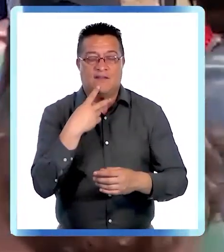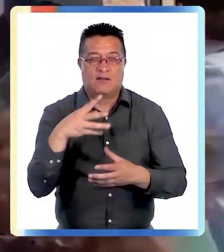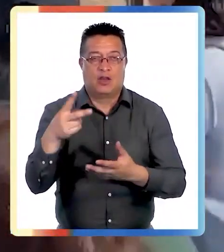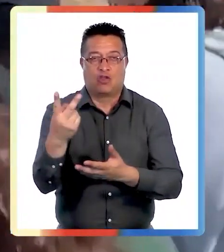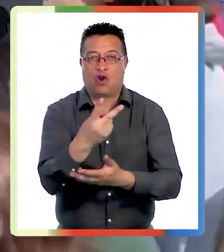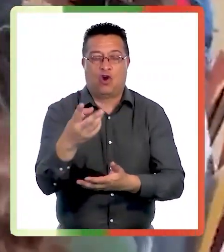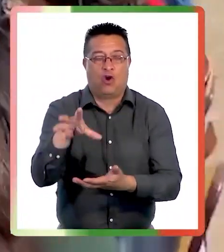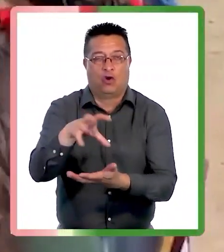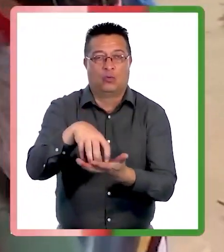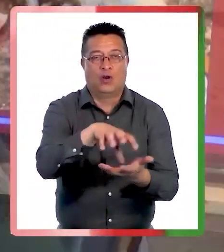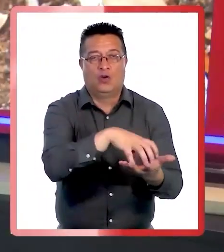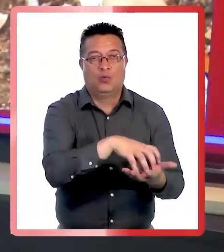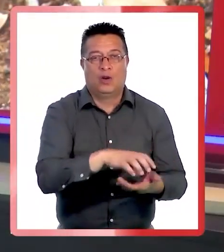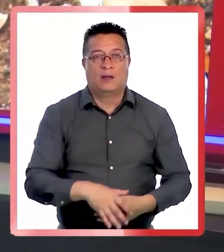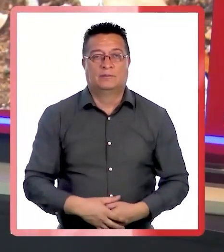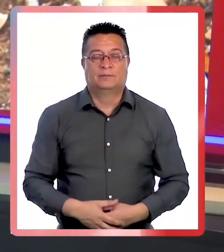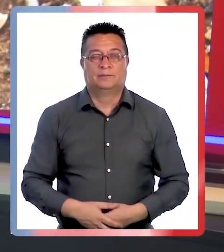comunes.